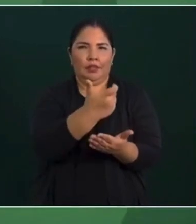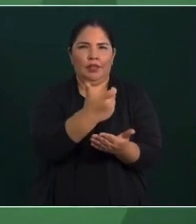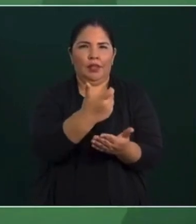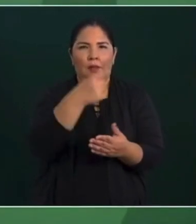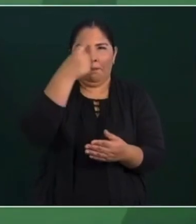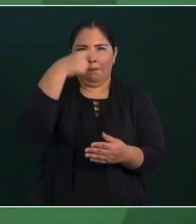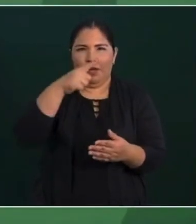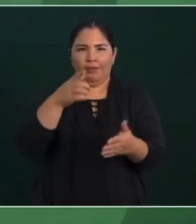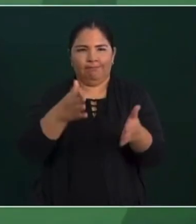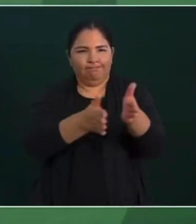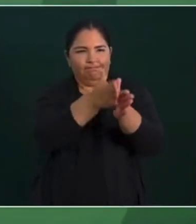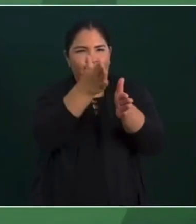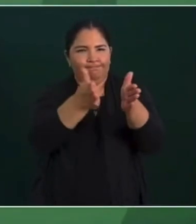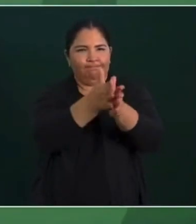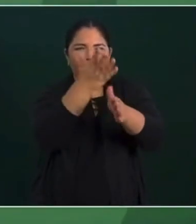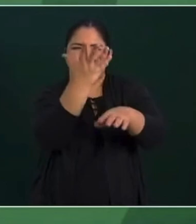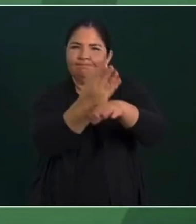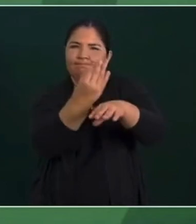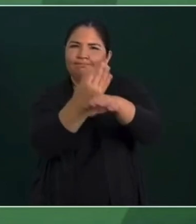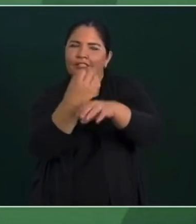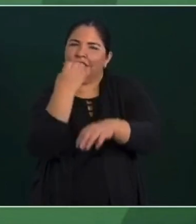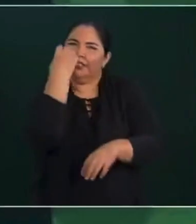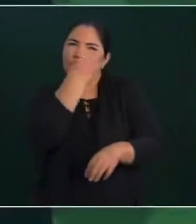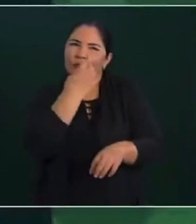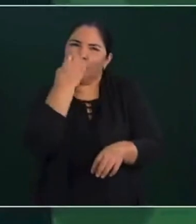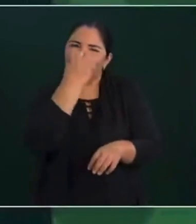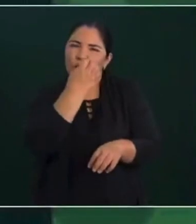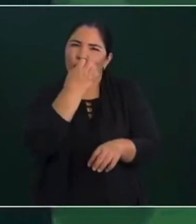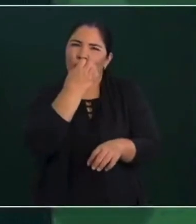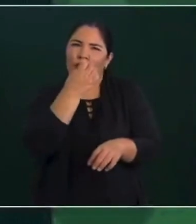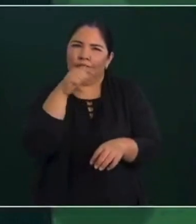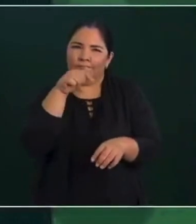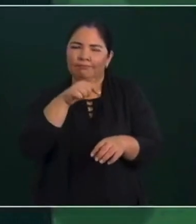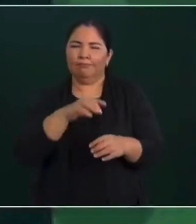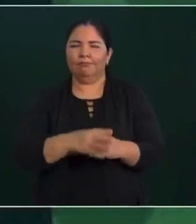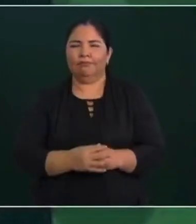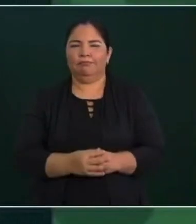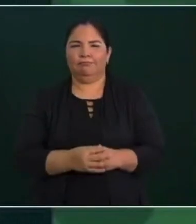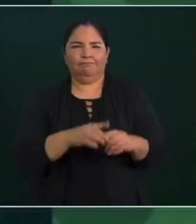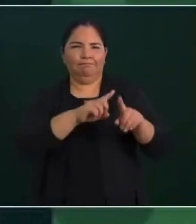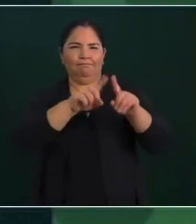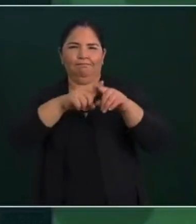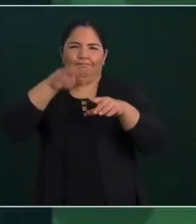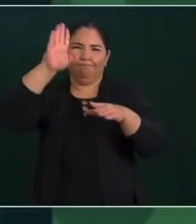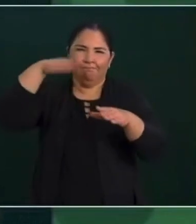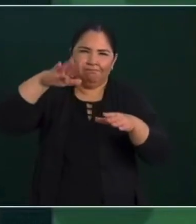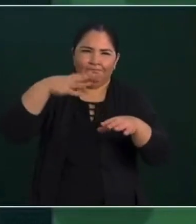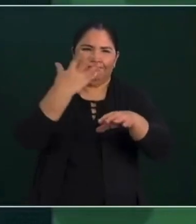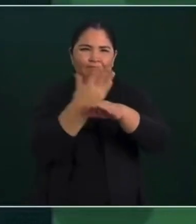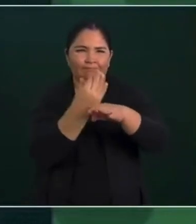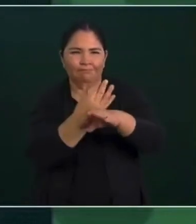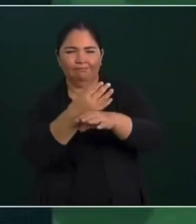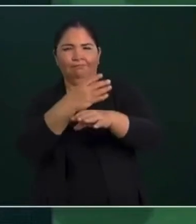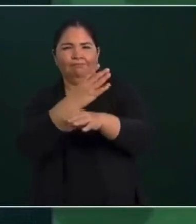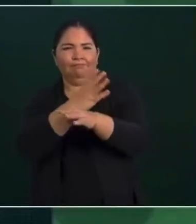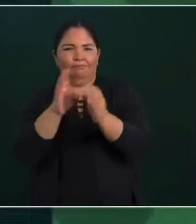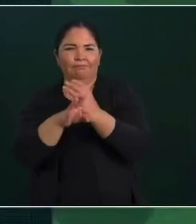darle mantenimiento a su escuela. Este dinero